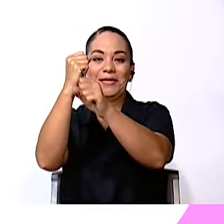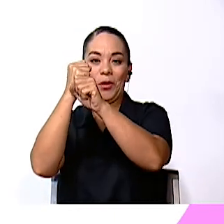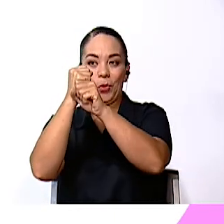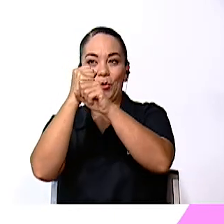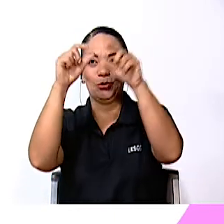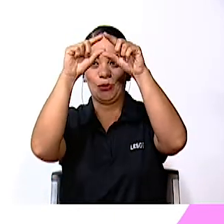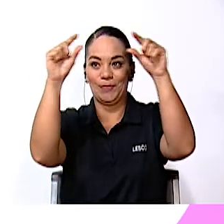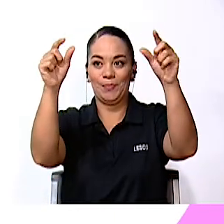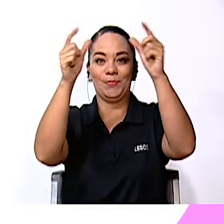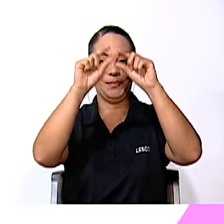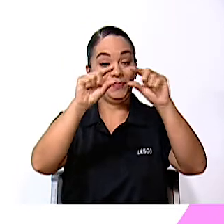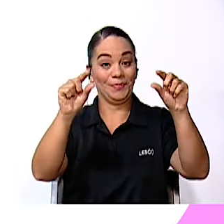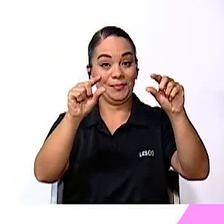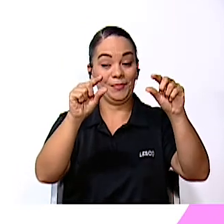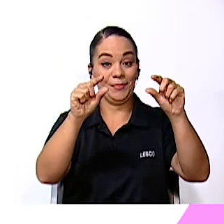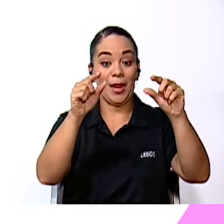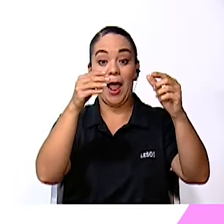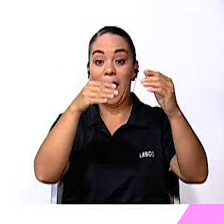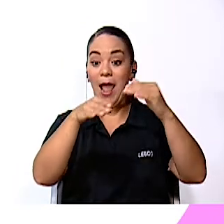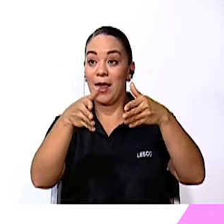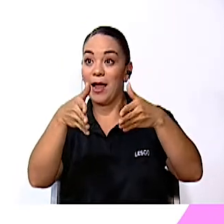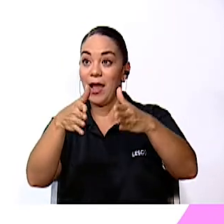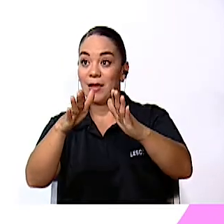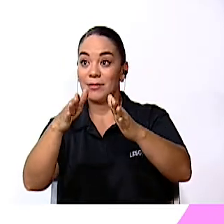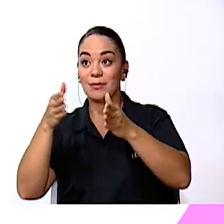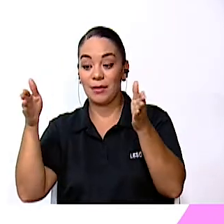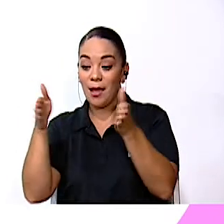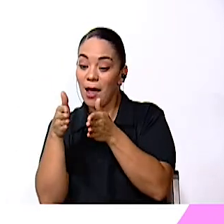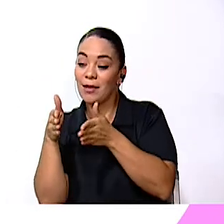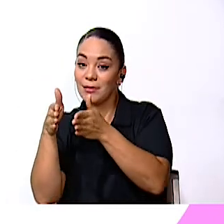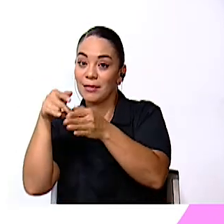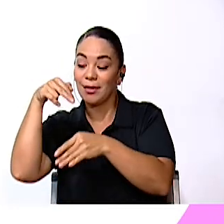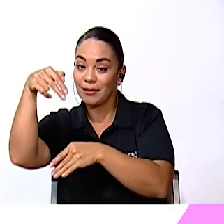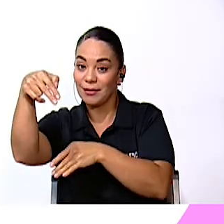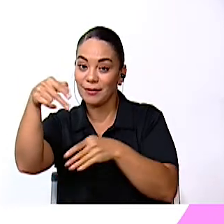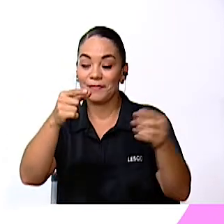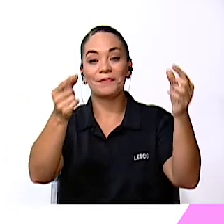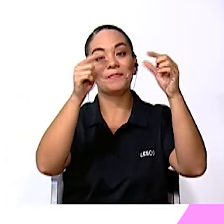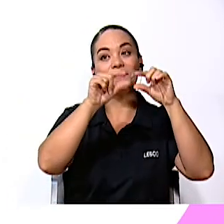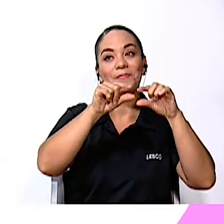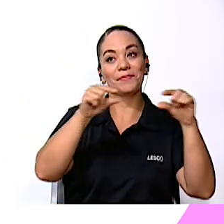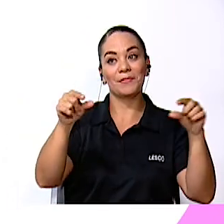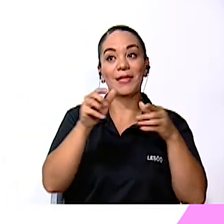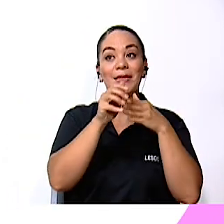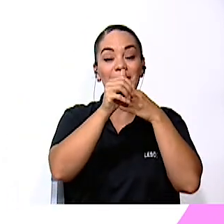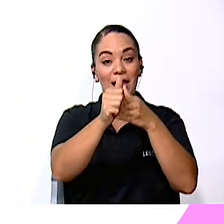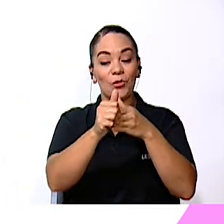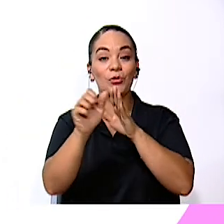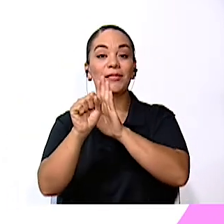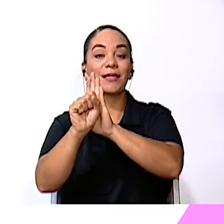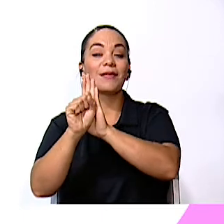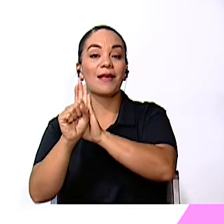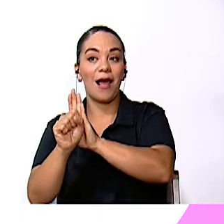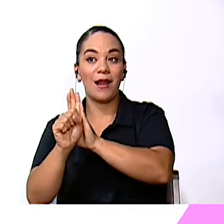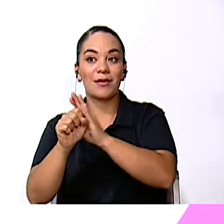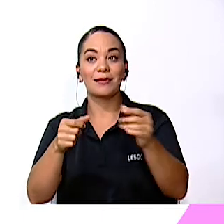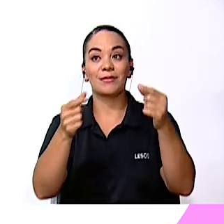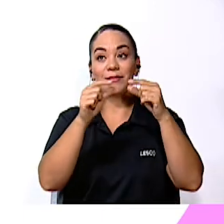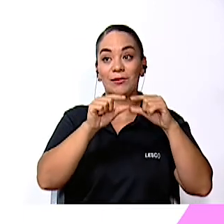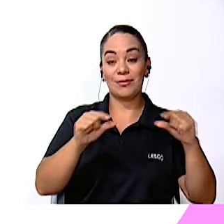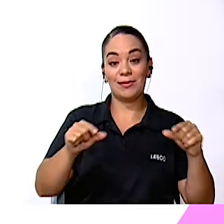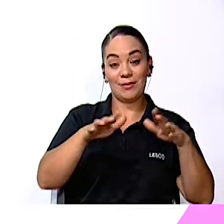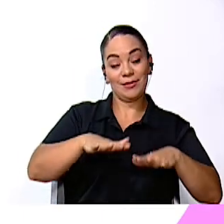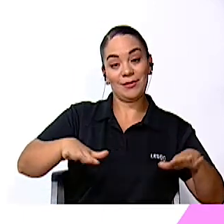En las calles Y aceras Vamos a andar Guiándonos con las señales Ubicadas en todo lugar